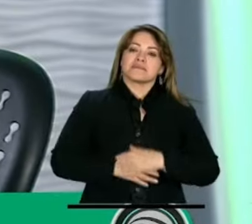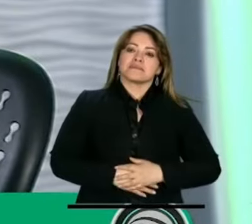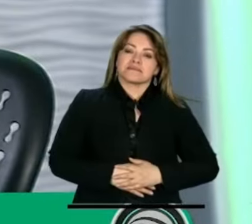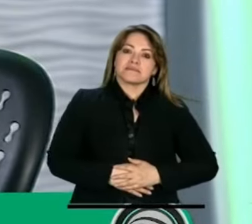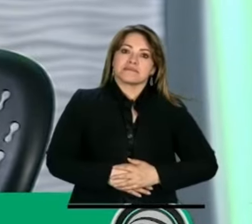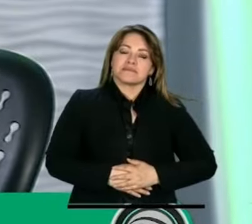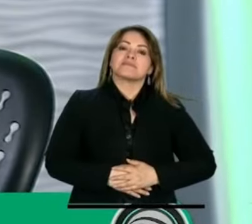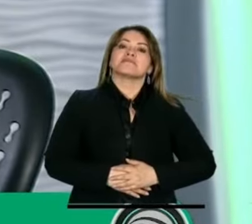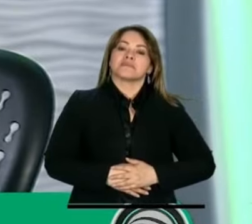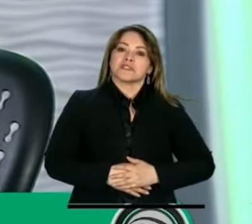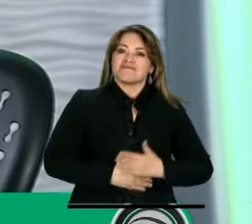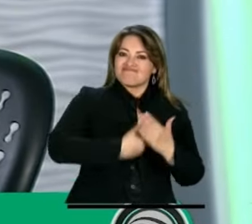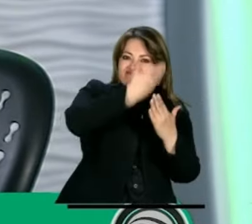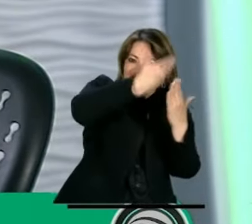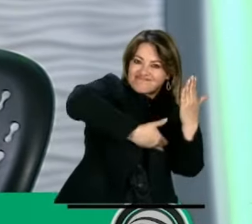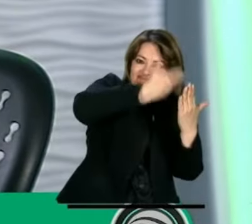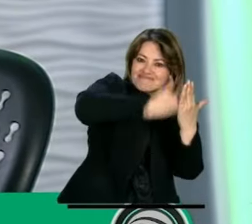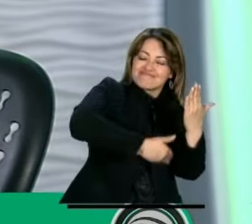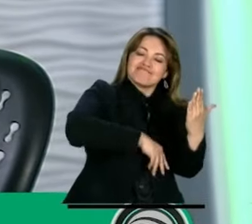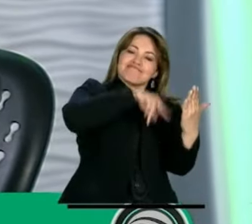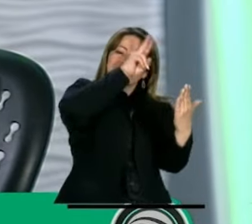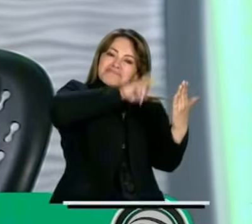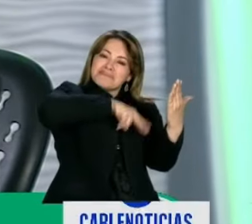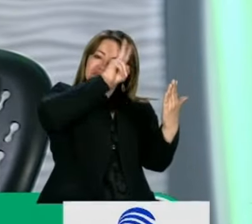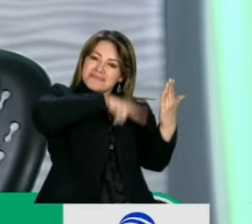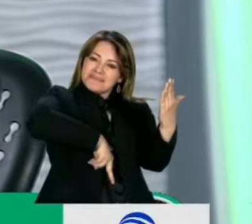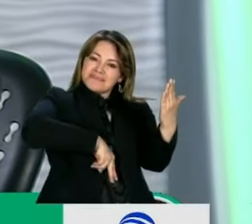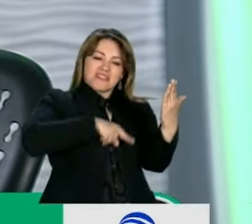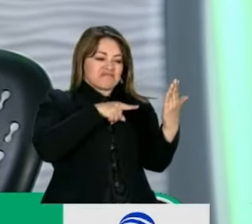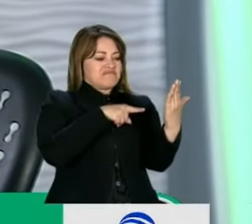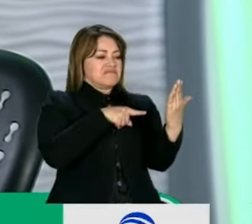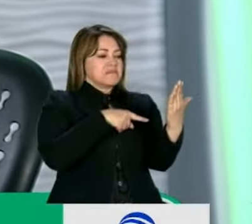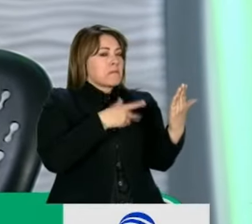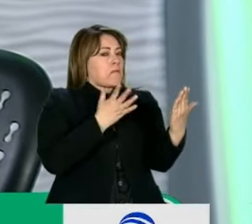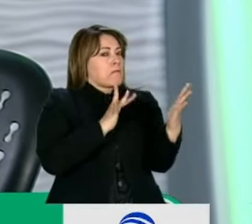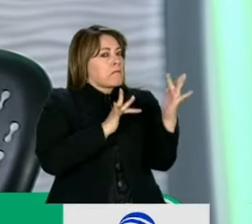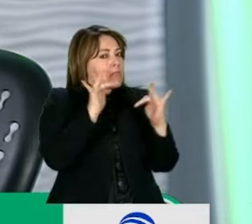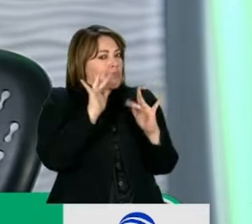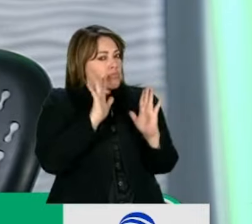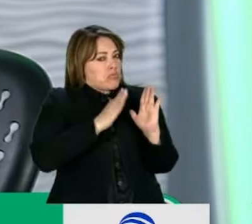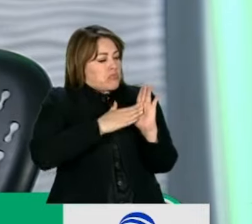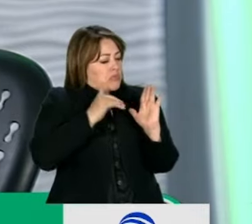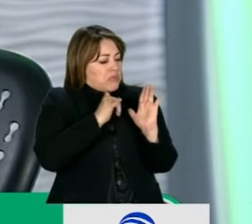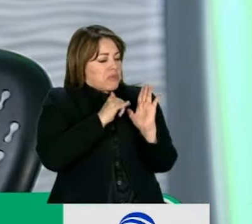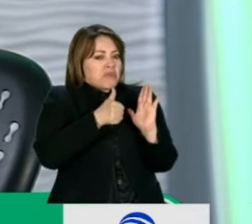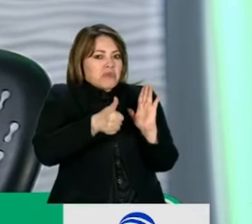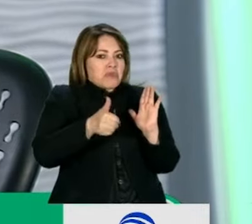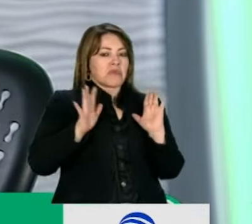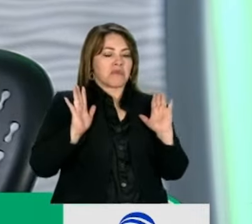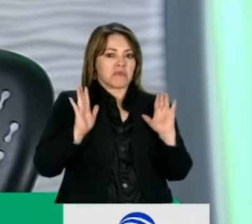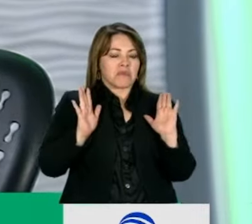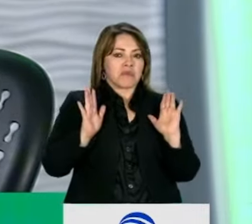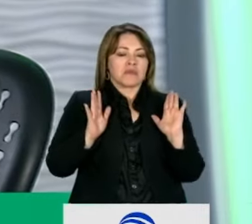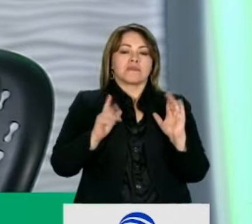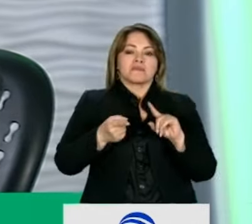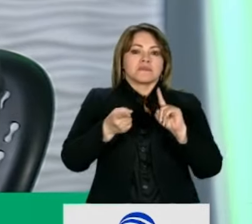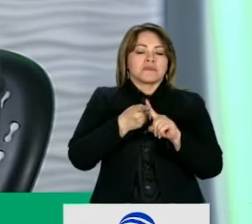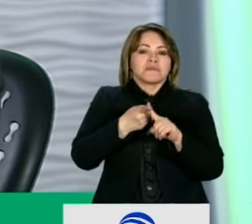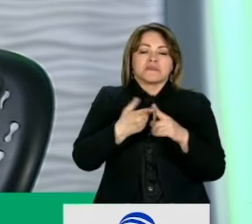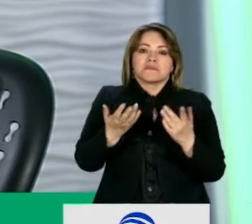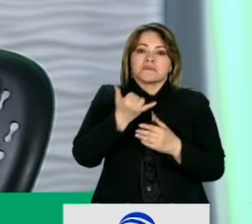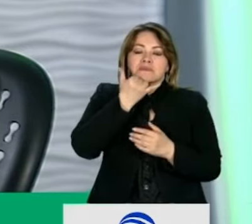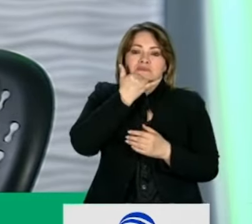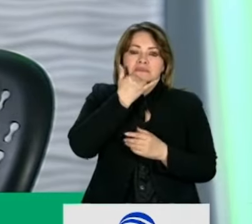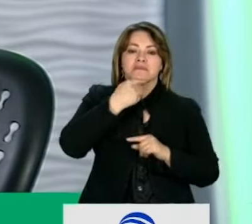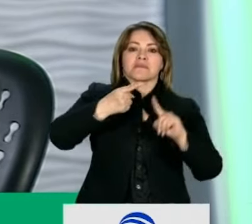Leyendo el fallo, pues uno no encuentra inconsistencias. La primera de ellas es que no puede ser posible que una primera